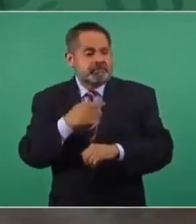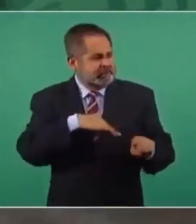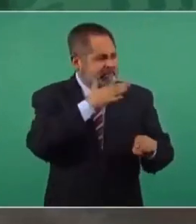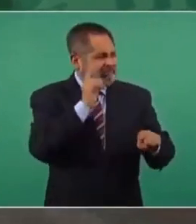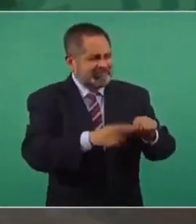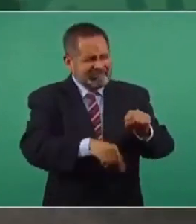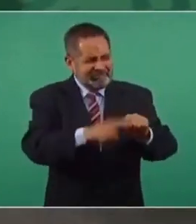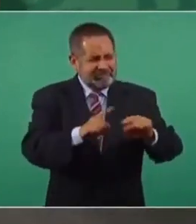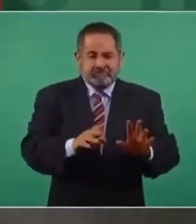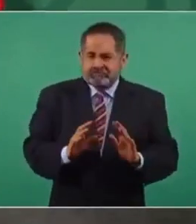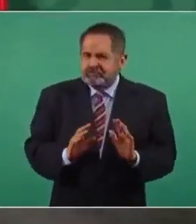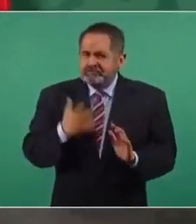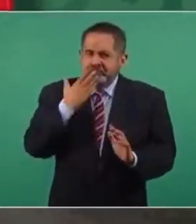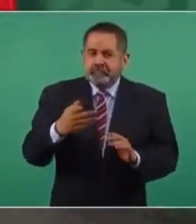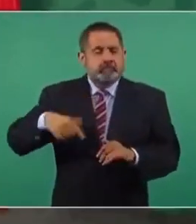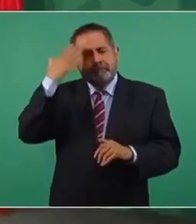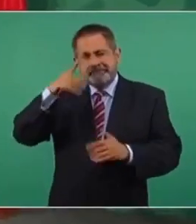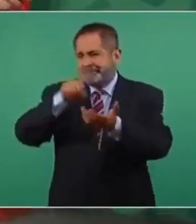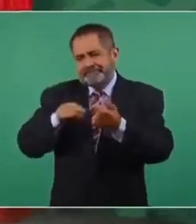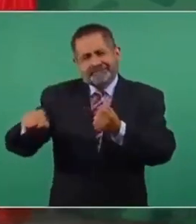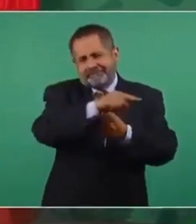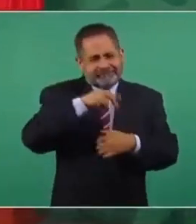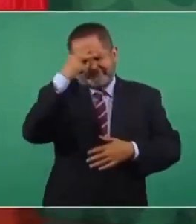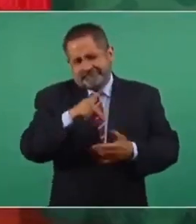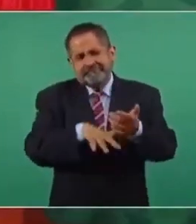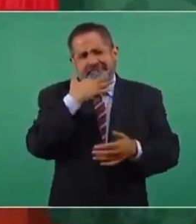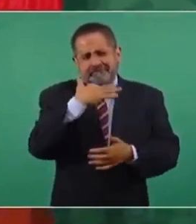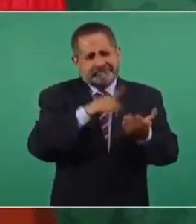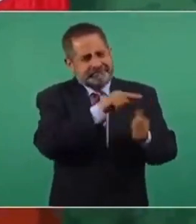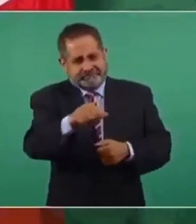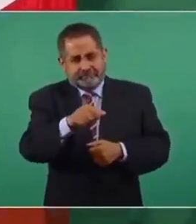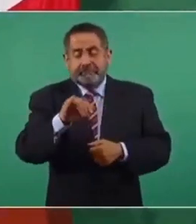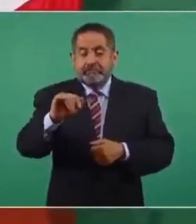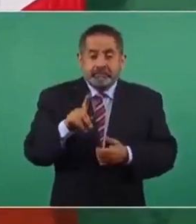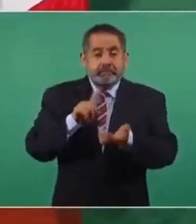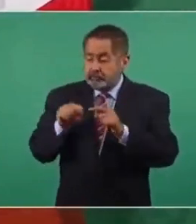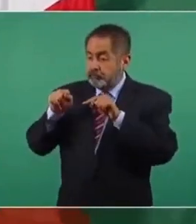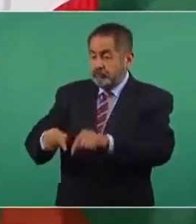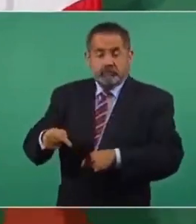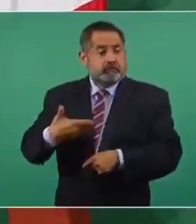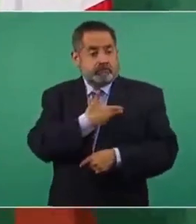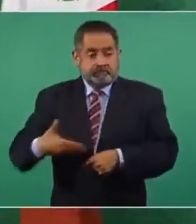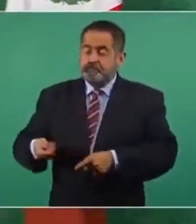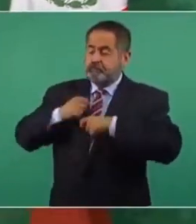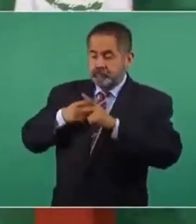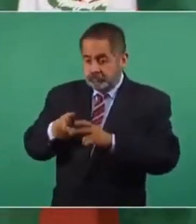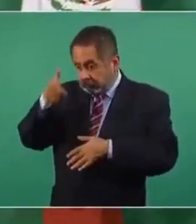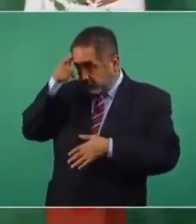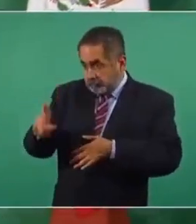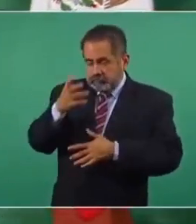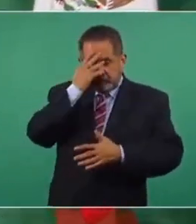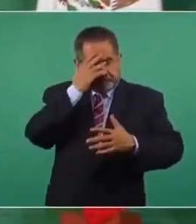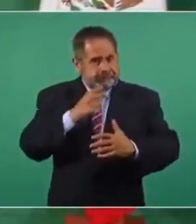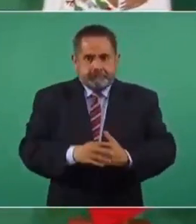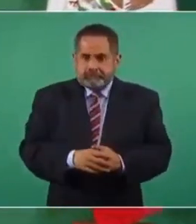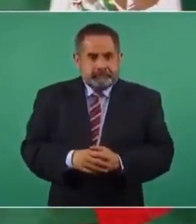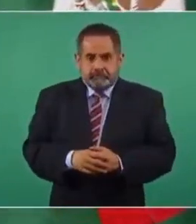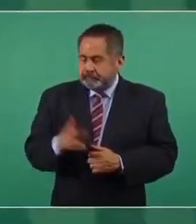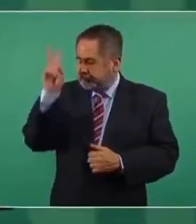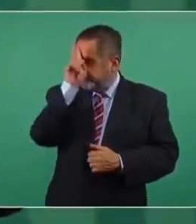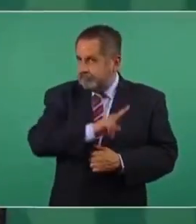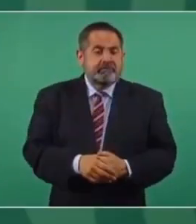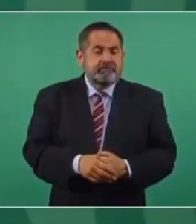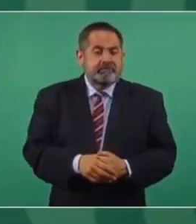porque desde luego que sabíamos que imperaba la corrupción, todos los mexicanos, pero lo que encontramos cuando llegamos al gobierno, no lo